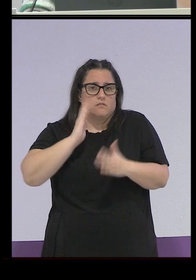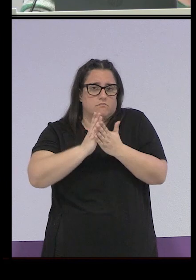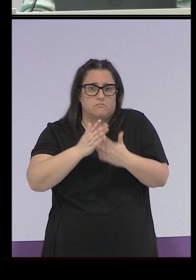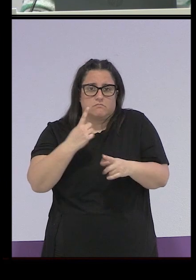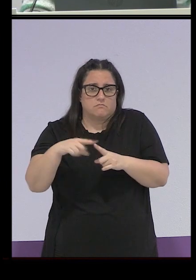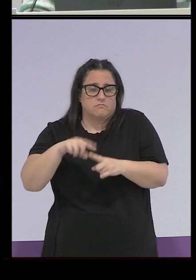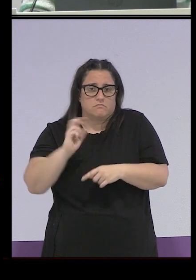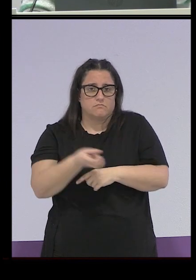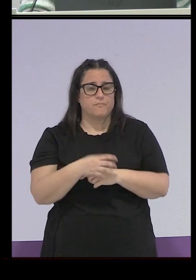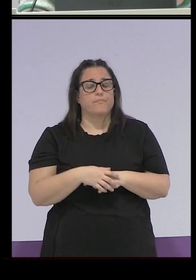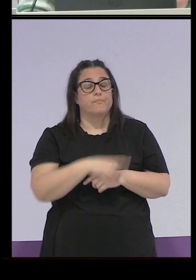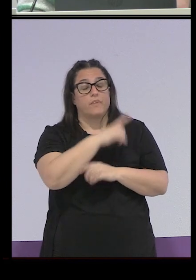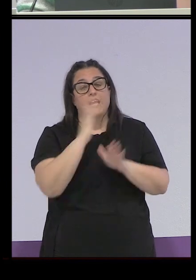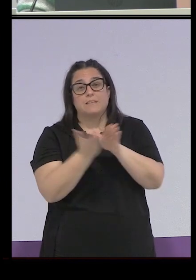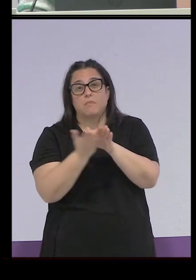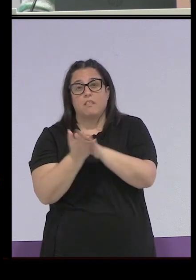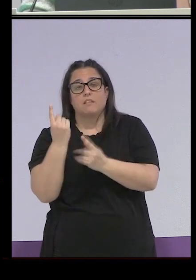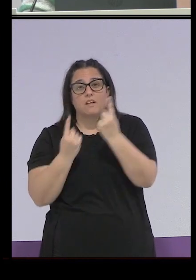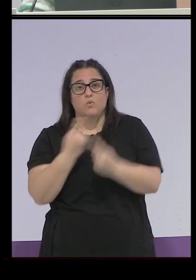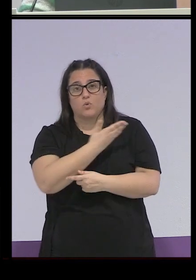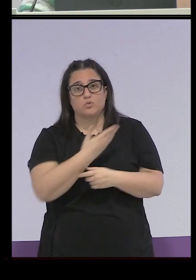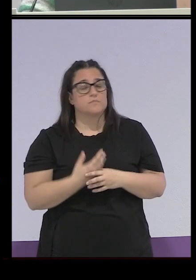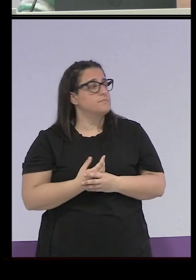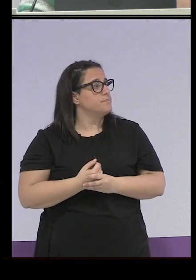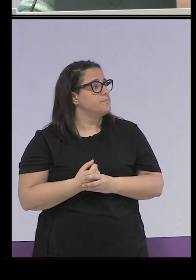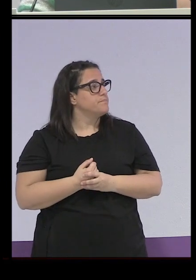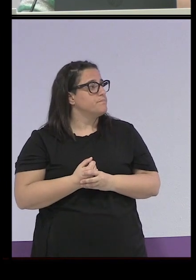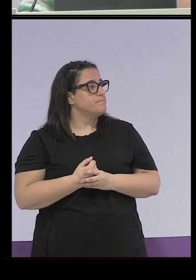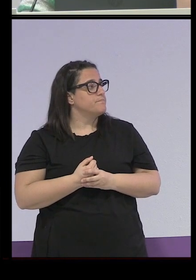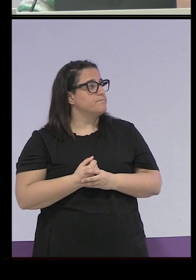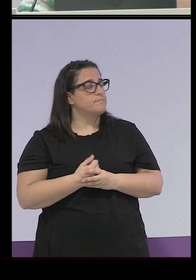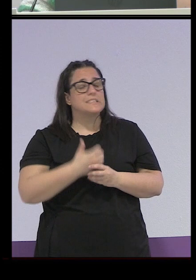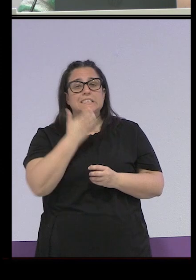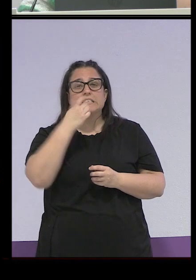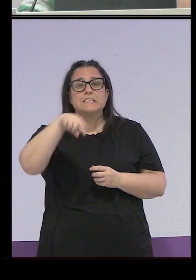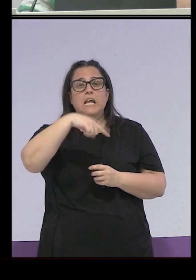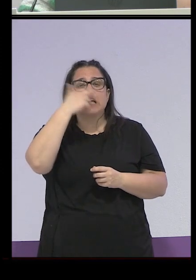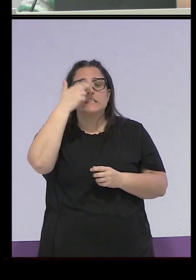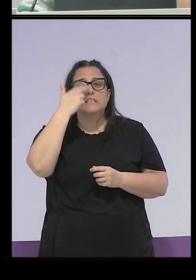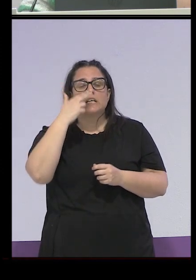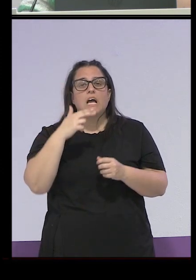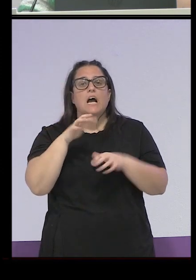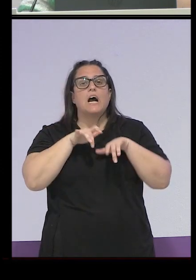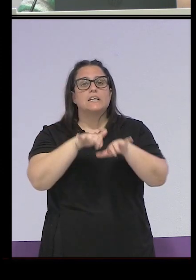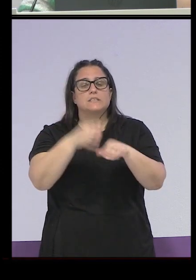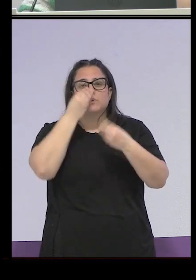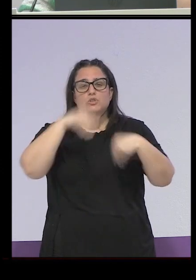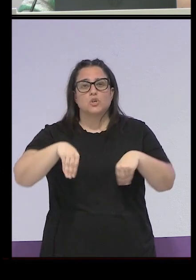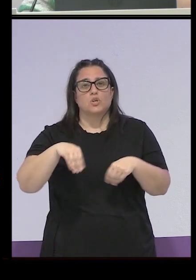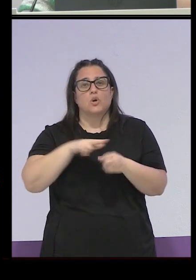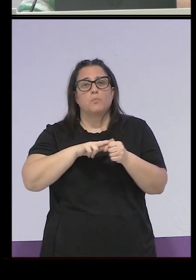aquí algunos expedientes si os interesa el archivo histórico provincial de Sevilla tiene bastantes cosas